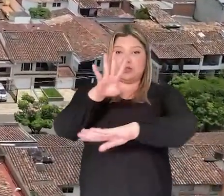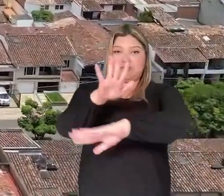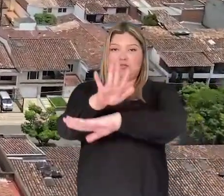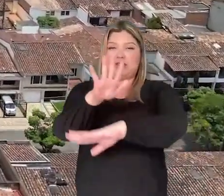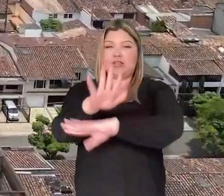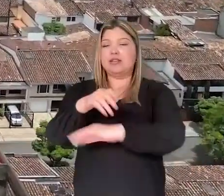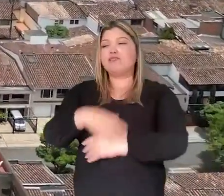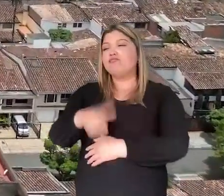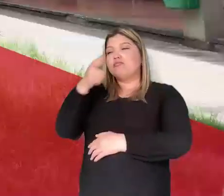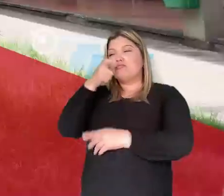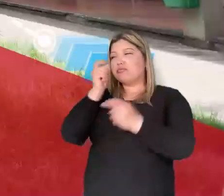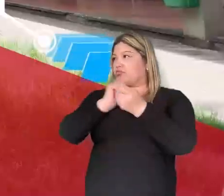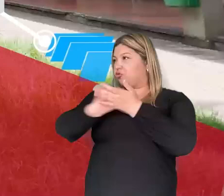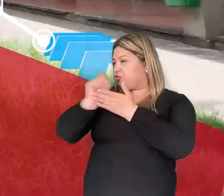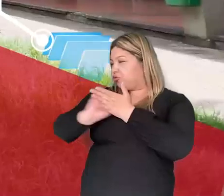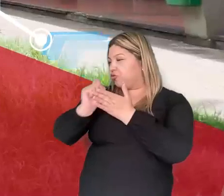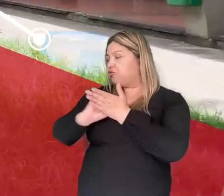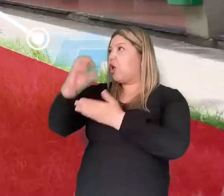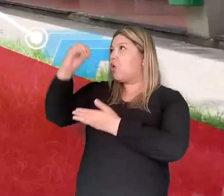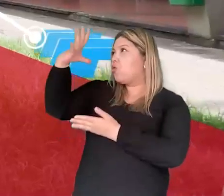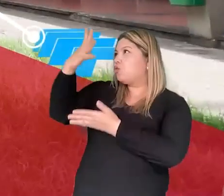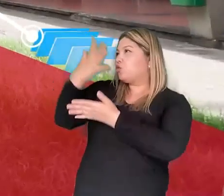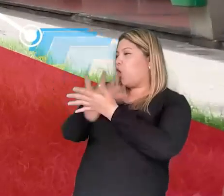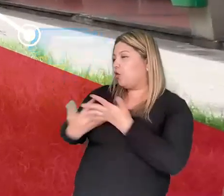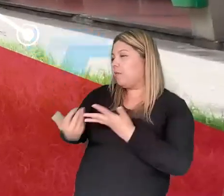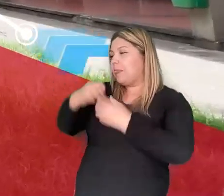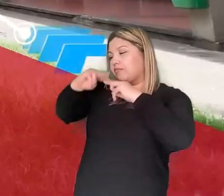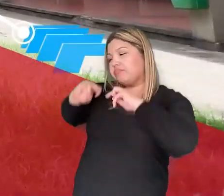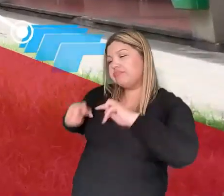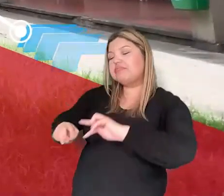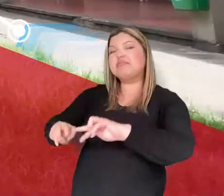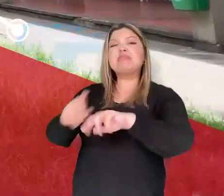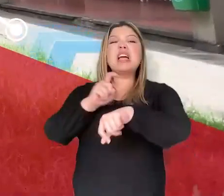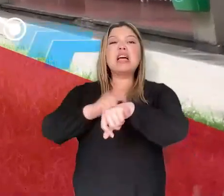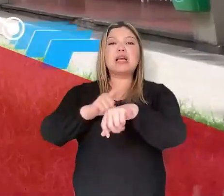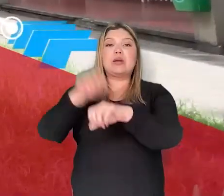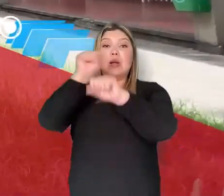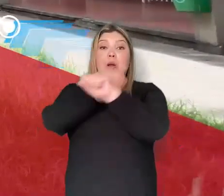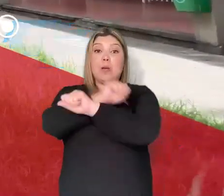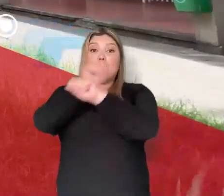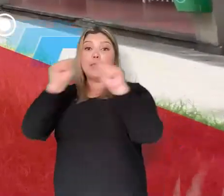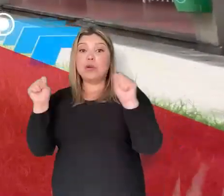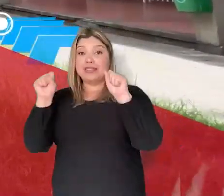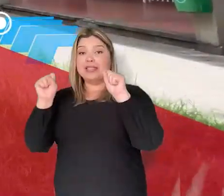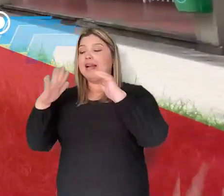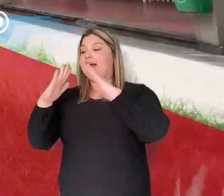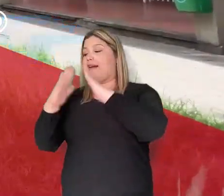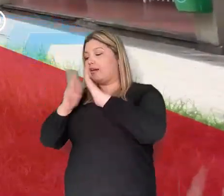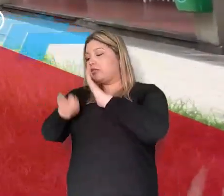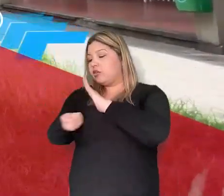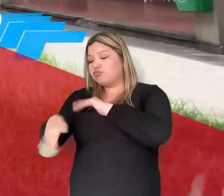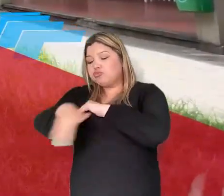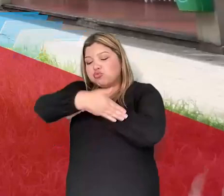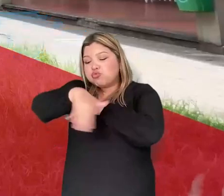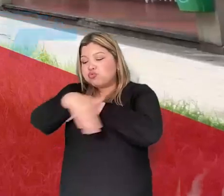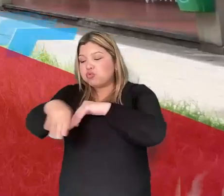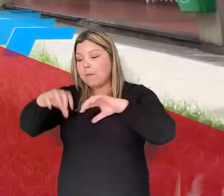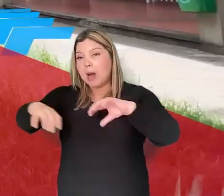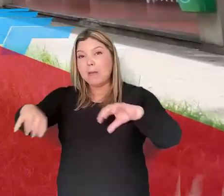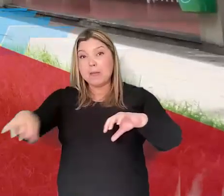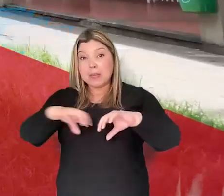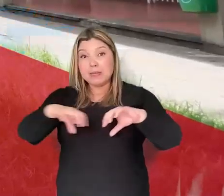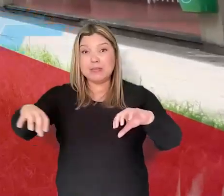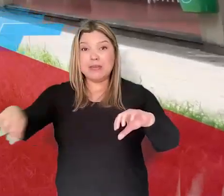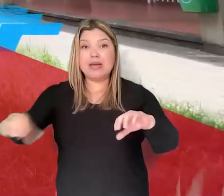tarde. Las inspecciones de redes de servicios públicos se realizarán en horario diurno en andenes, separadores y zonas